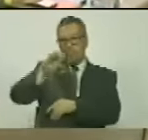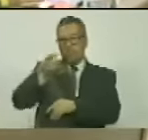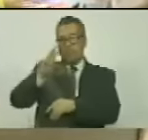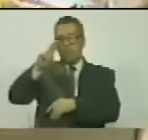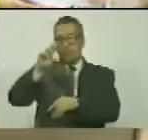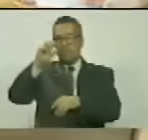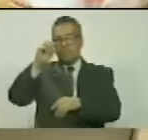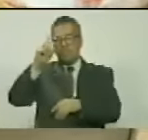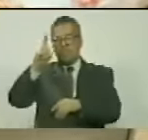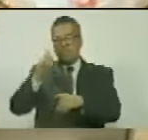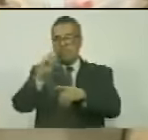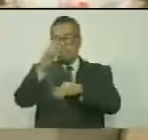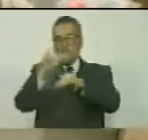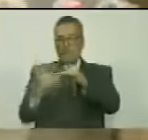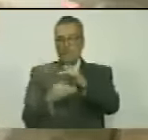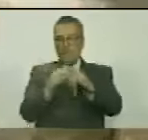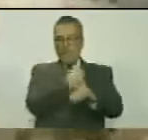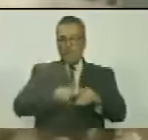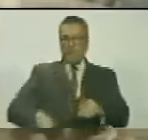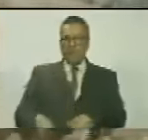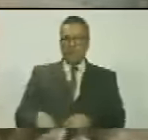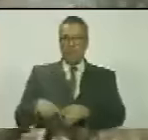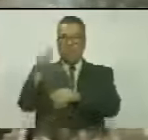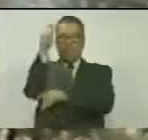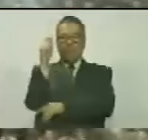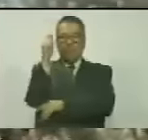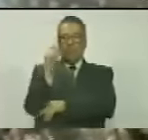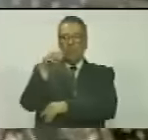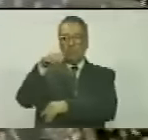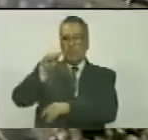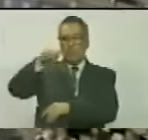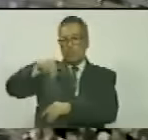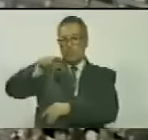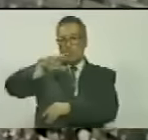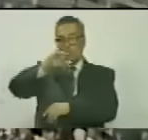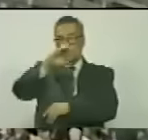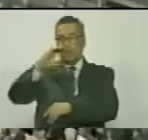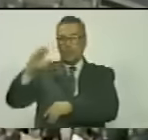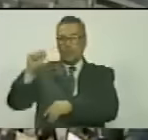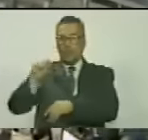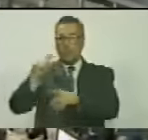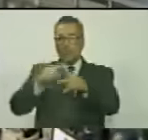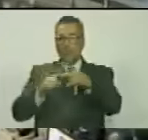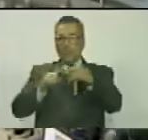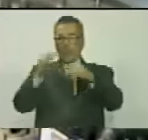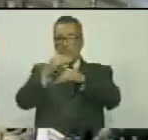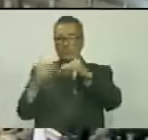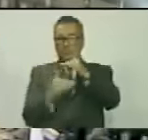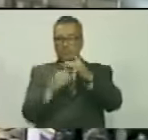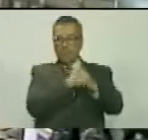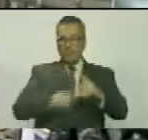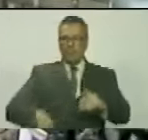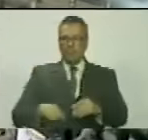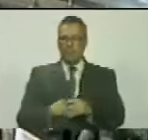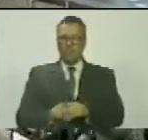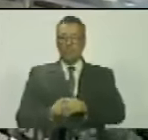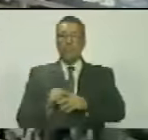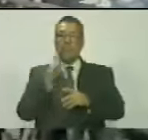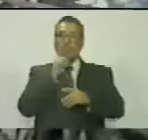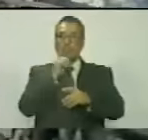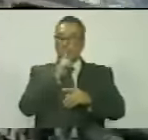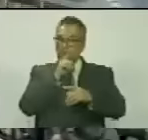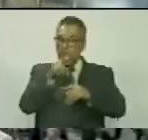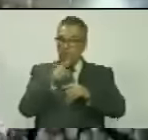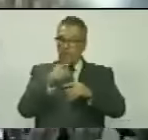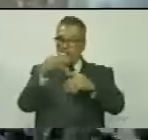Infante Aparicio como primer vicepresidente y a la diputada América Valentina Pérez Dávila como segunda vicepresidenta. En nombre